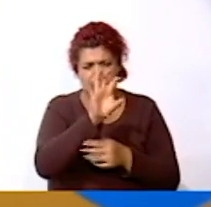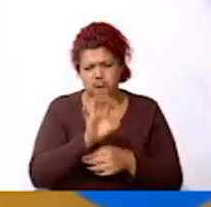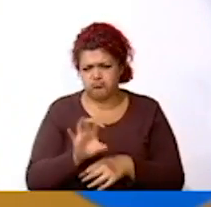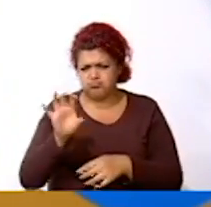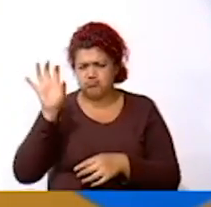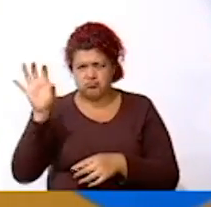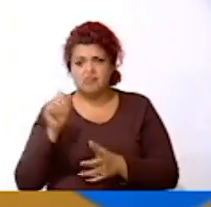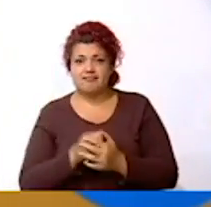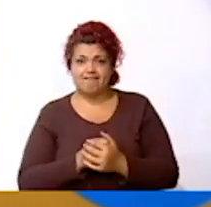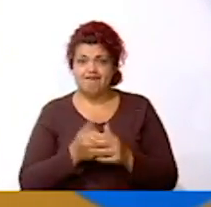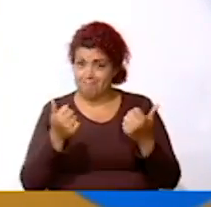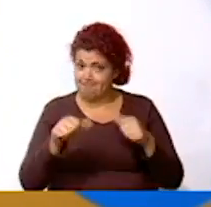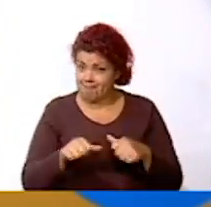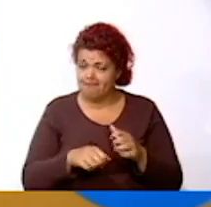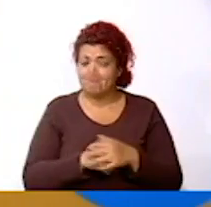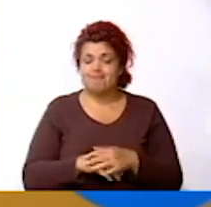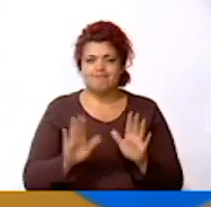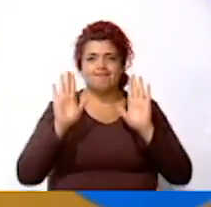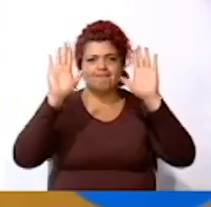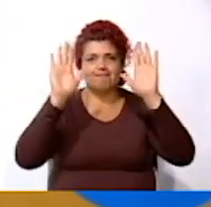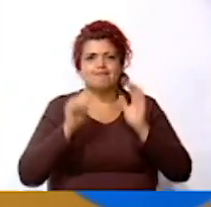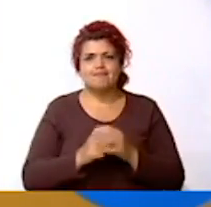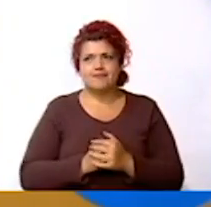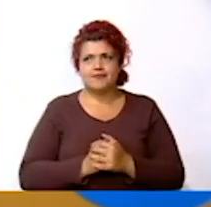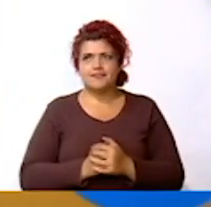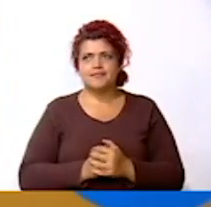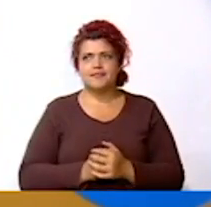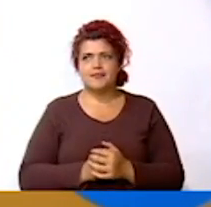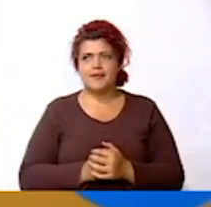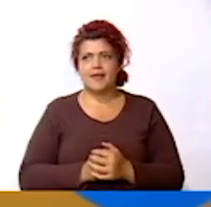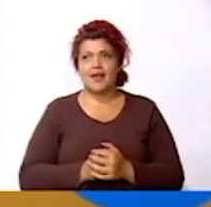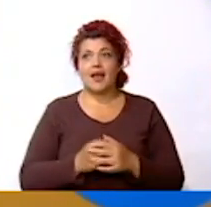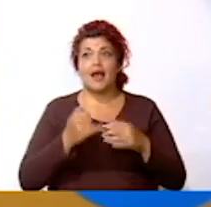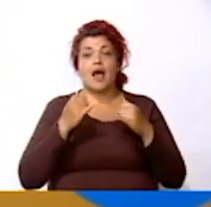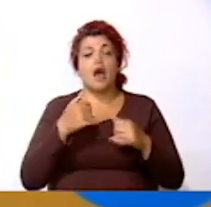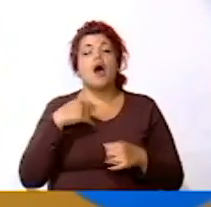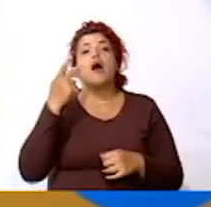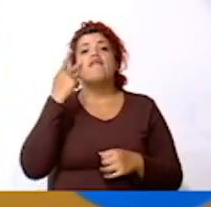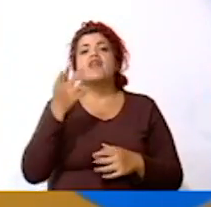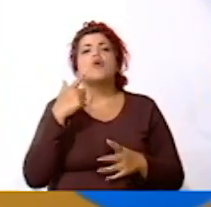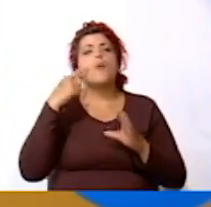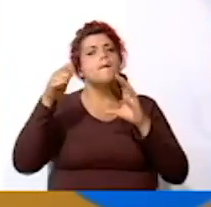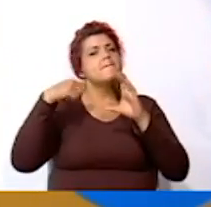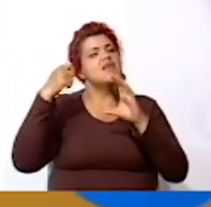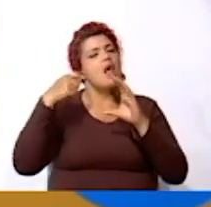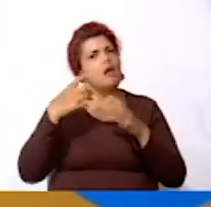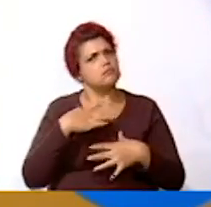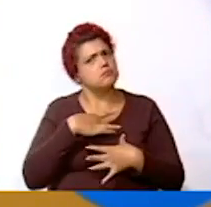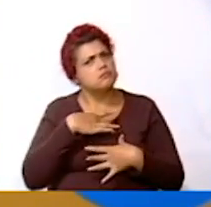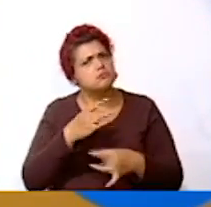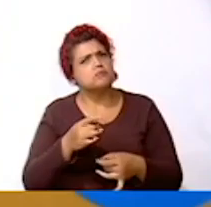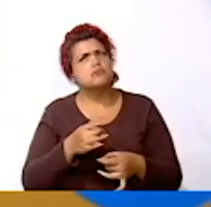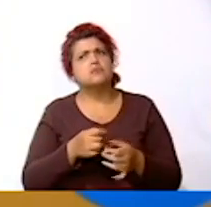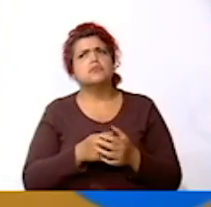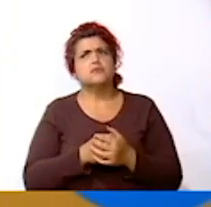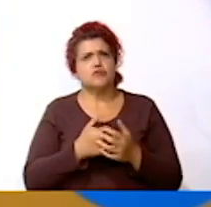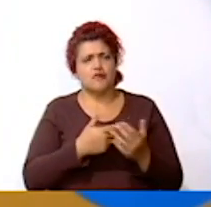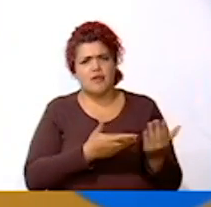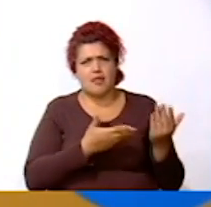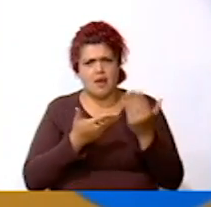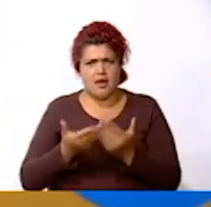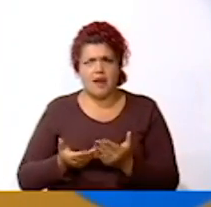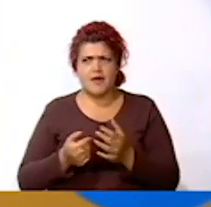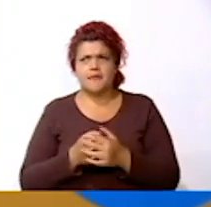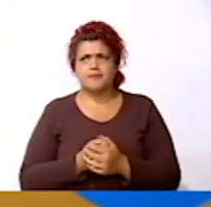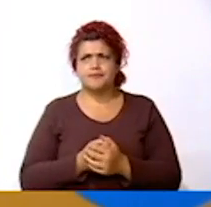Muy bien Excelente Vamos a ver ahora Un video muy interesante Que les traje